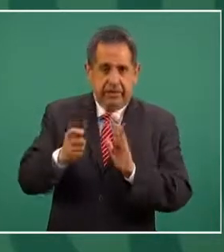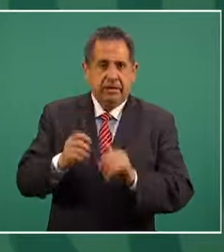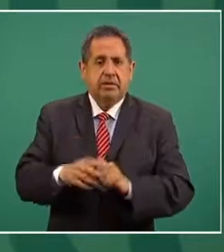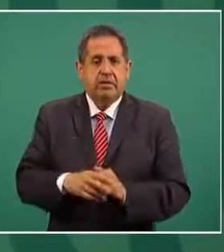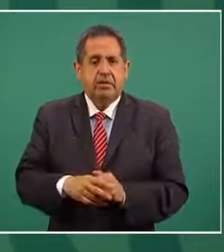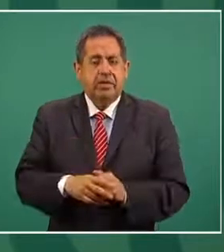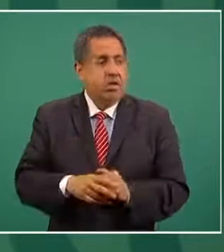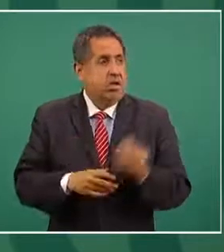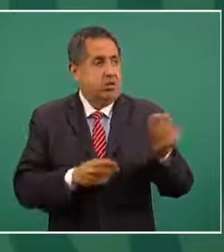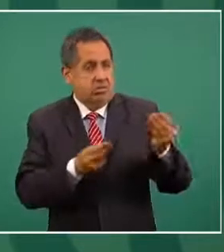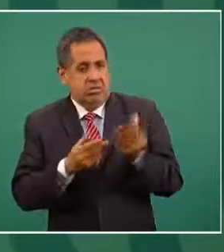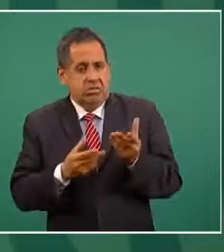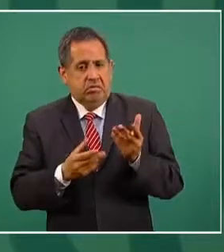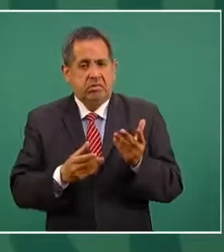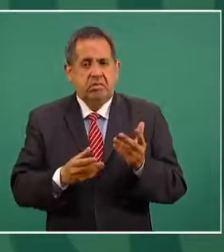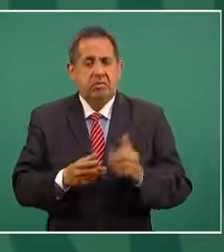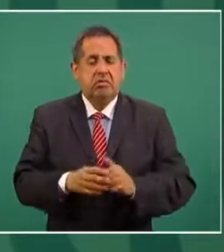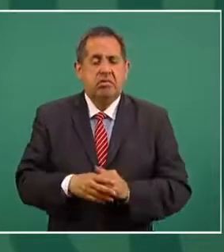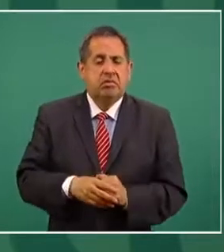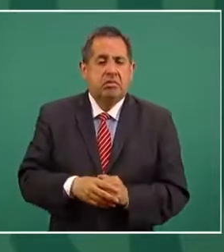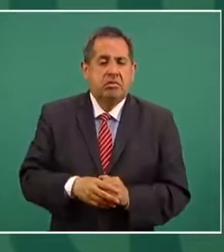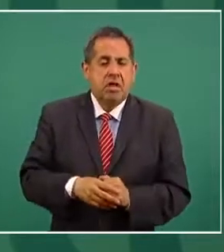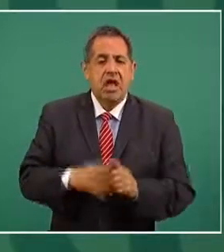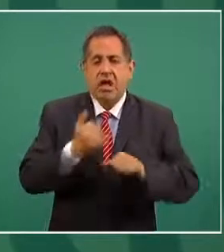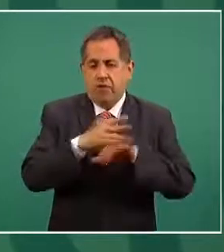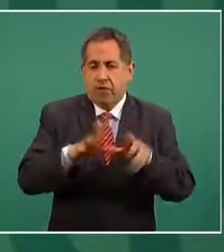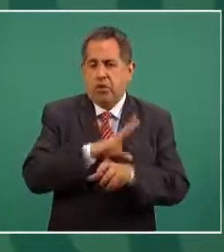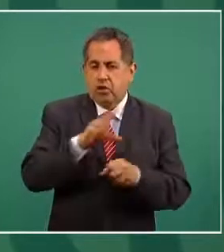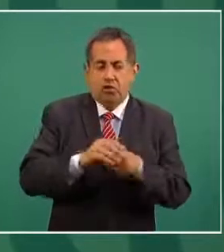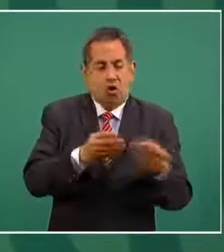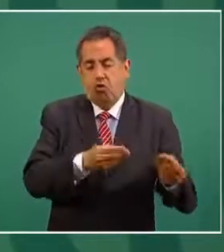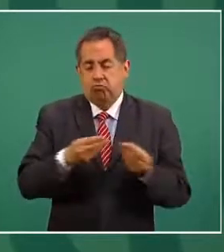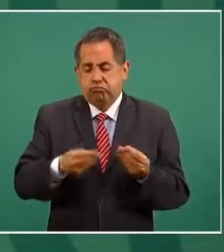envió la información